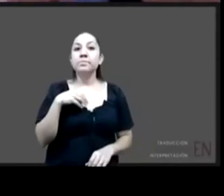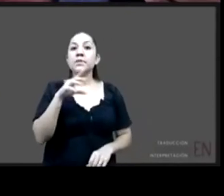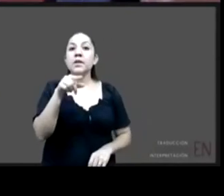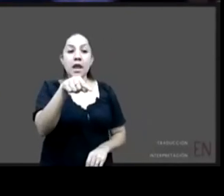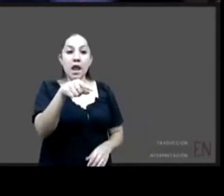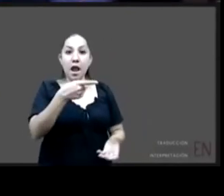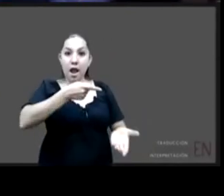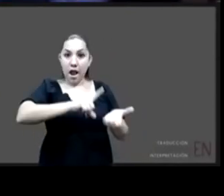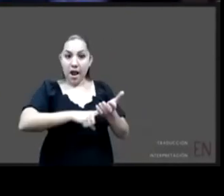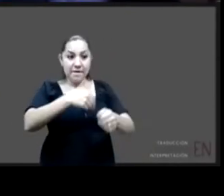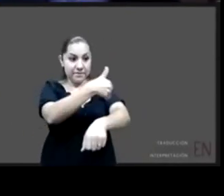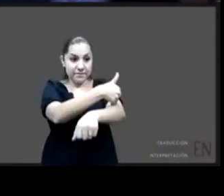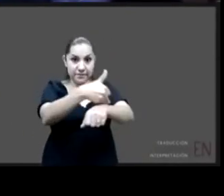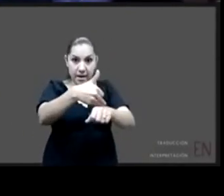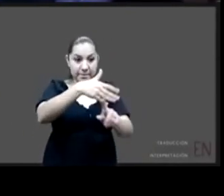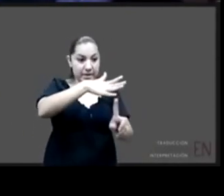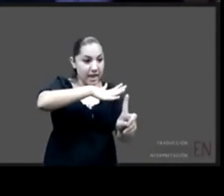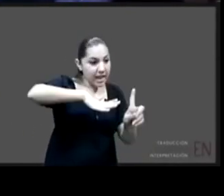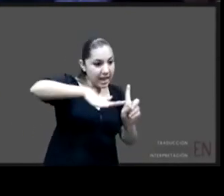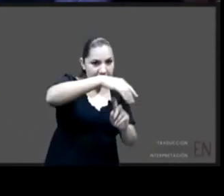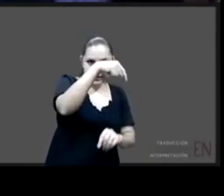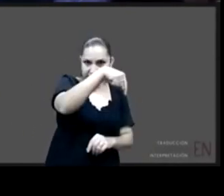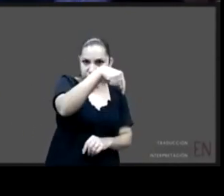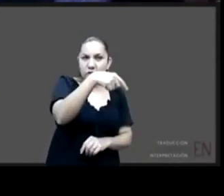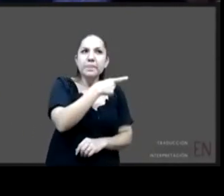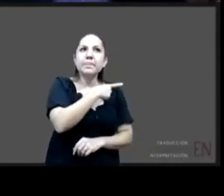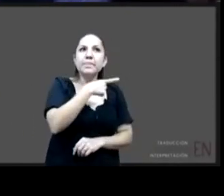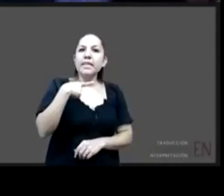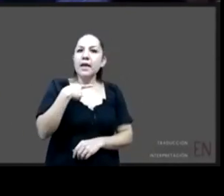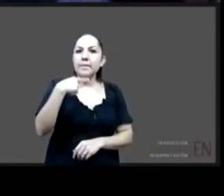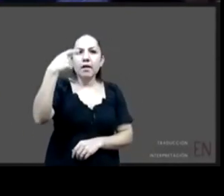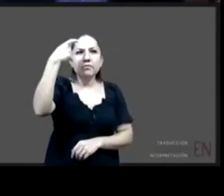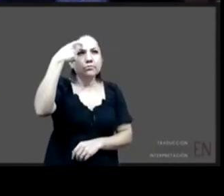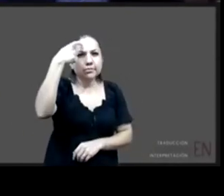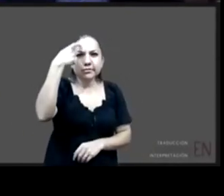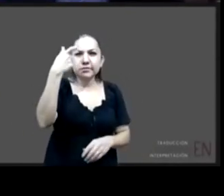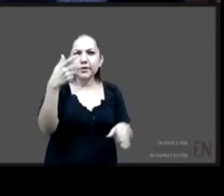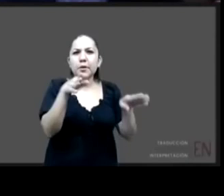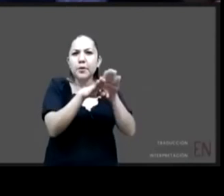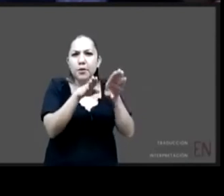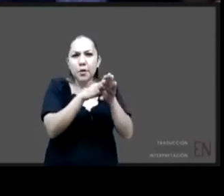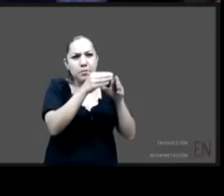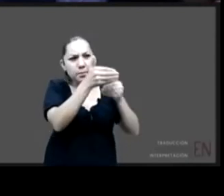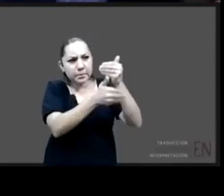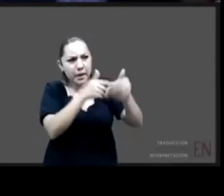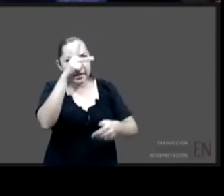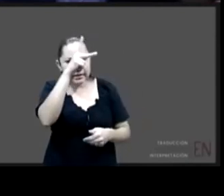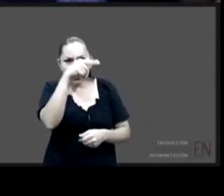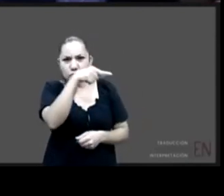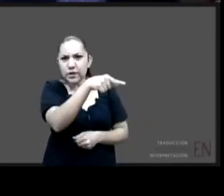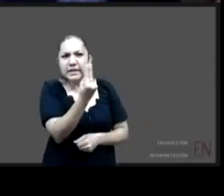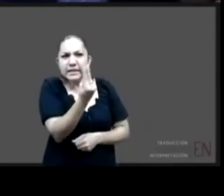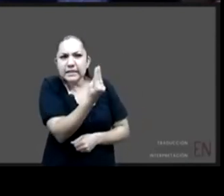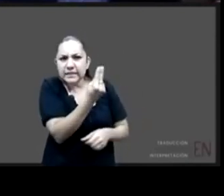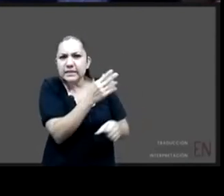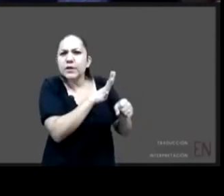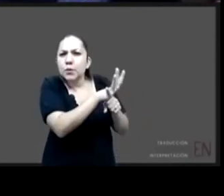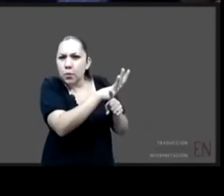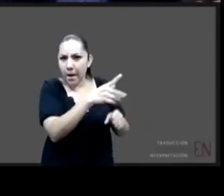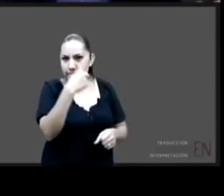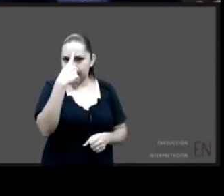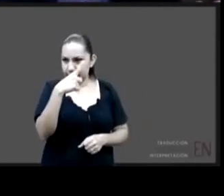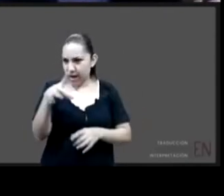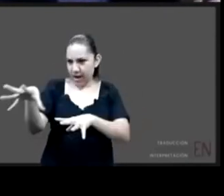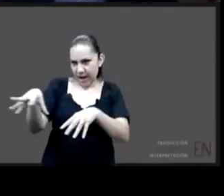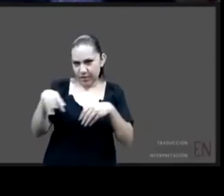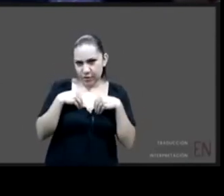¿qué dirías tú desde esta perspectiva? Uf bueno se vale suspirar también ¿no? en el